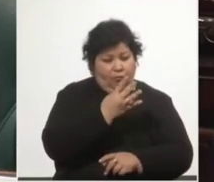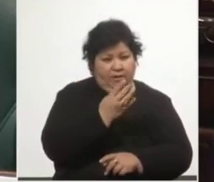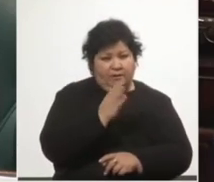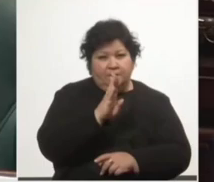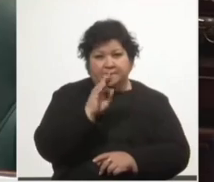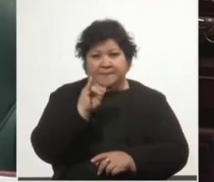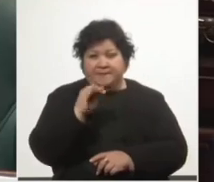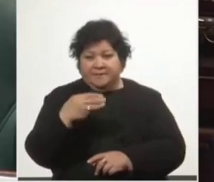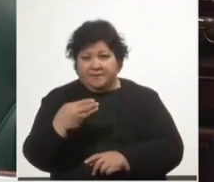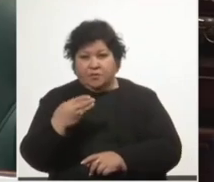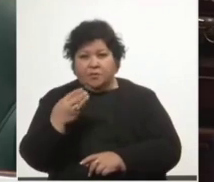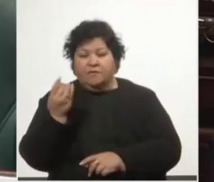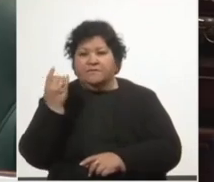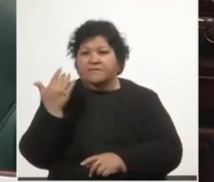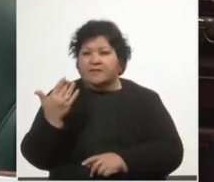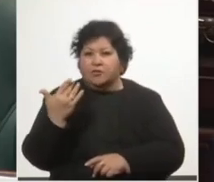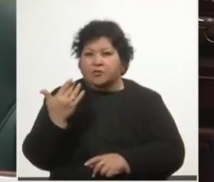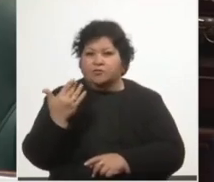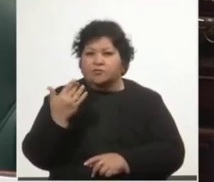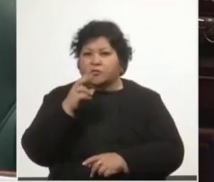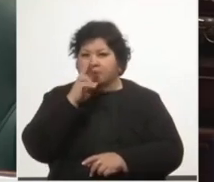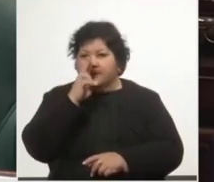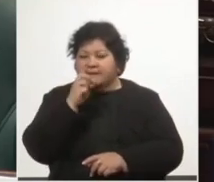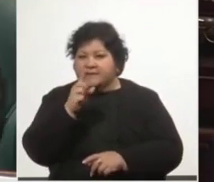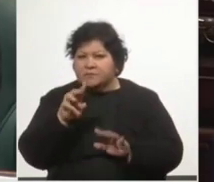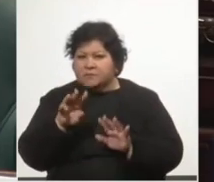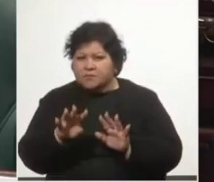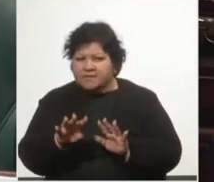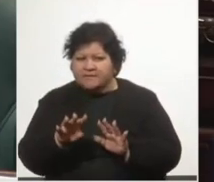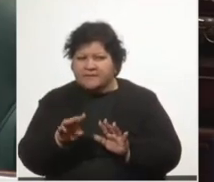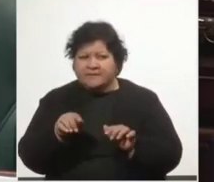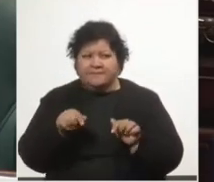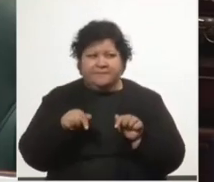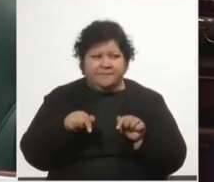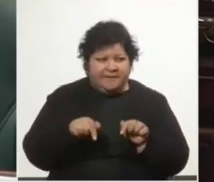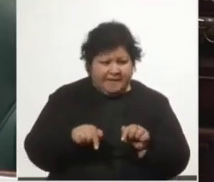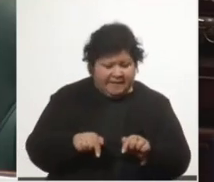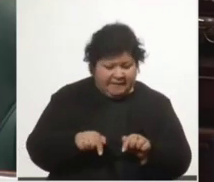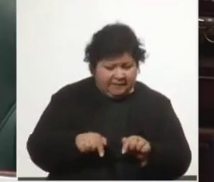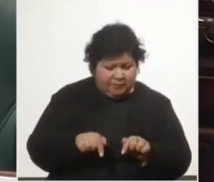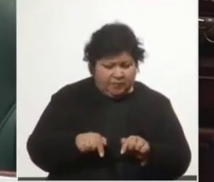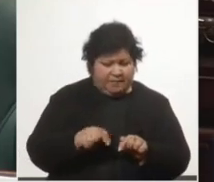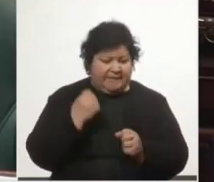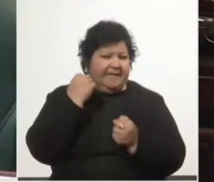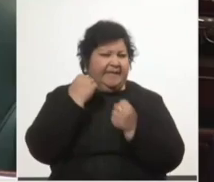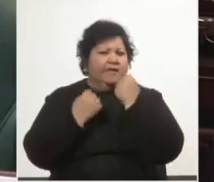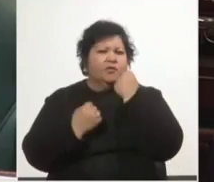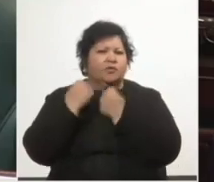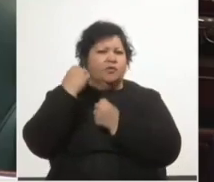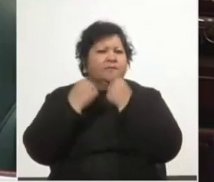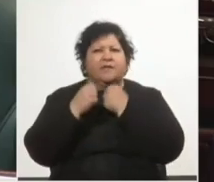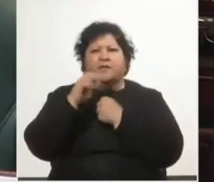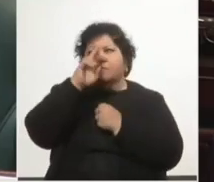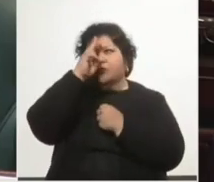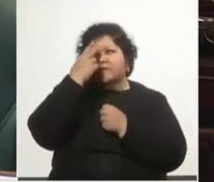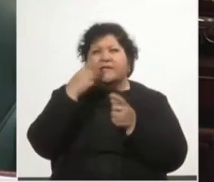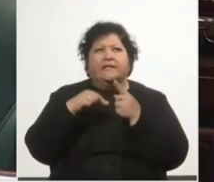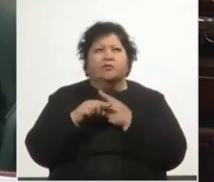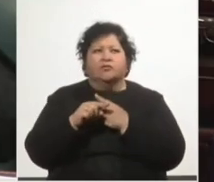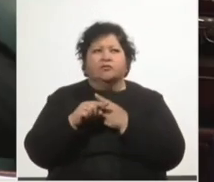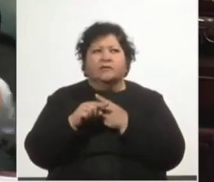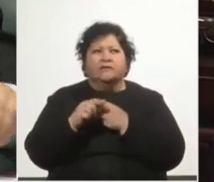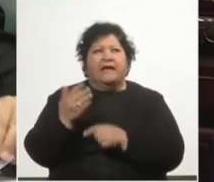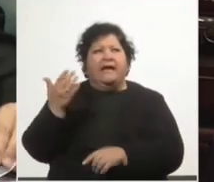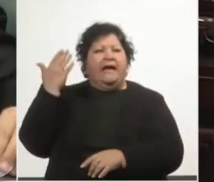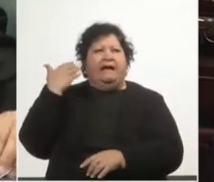fecha valor 2019. La contracara de esto es que ahora parecería que la economía uruguaya no estaba tan mal como